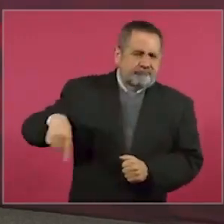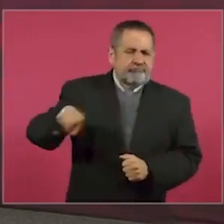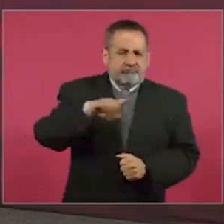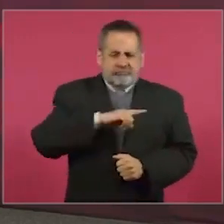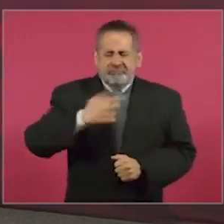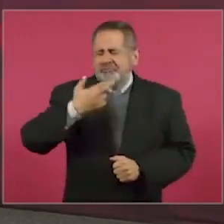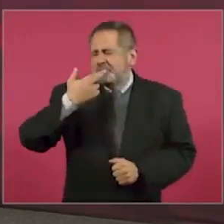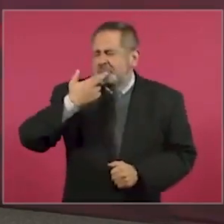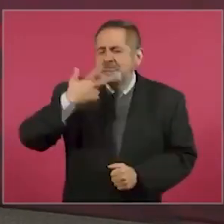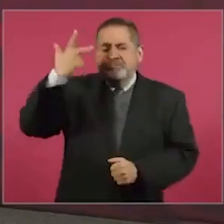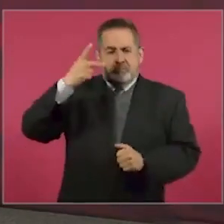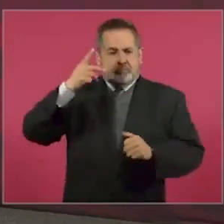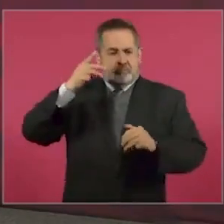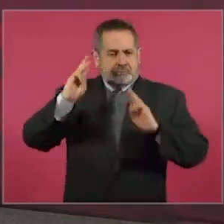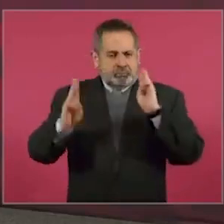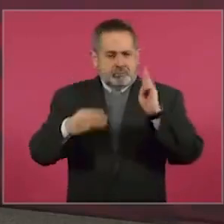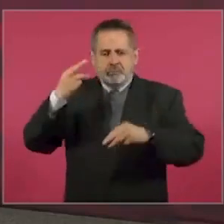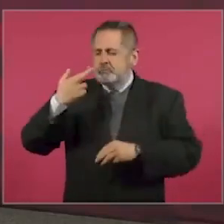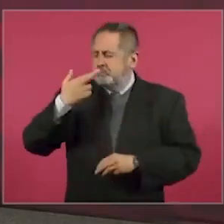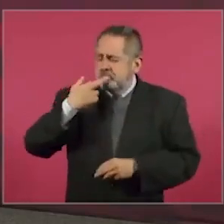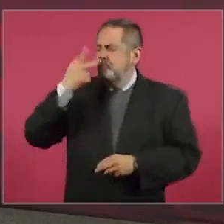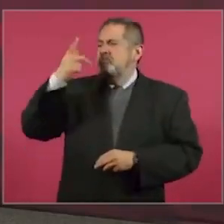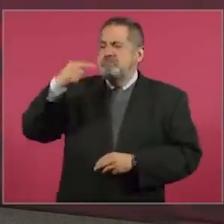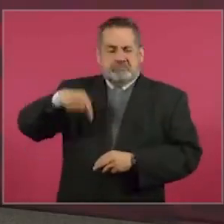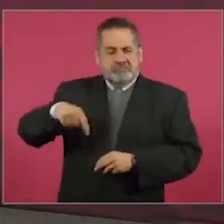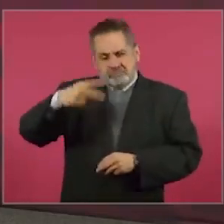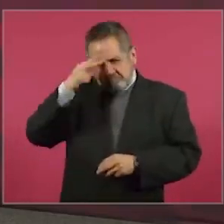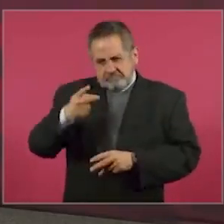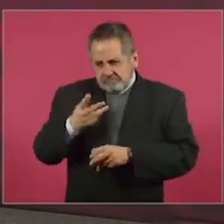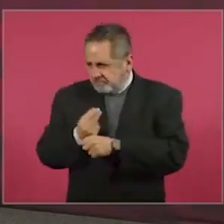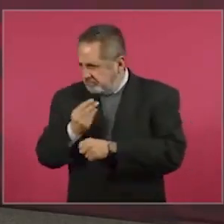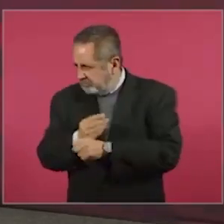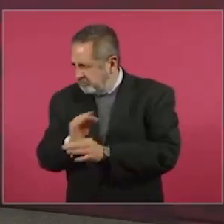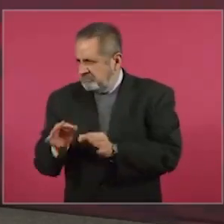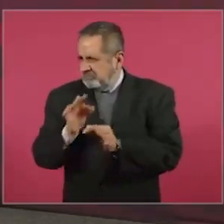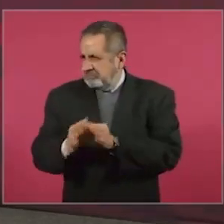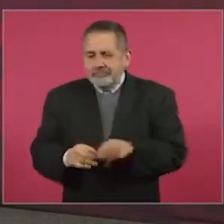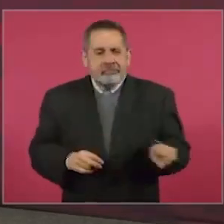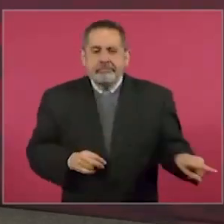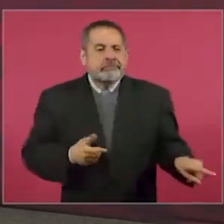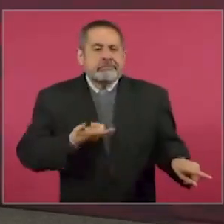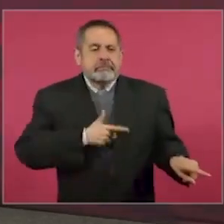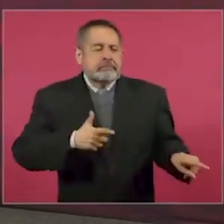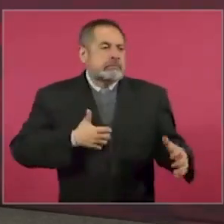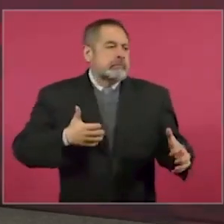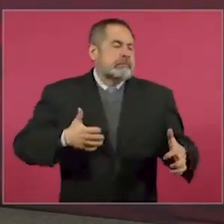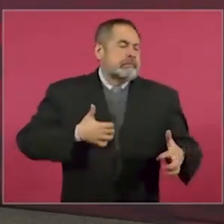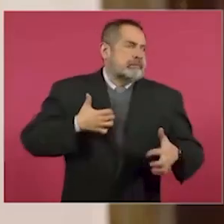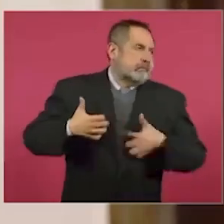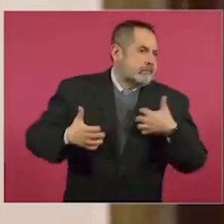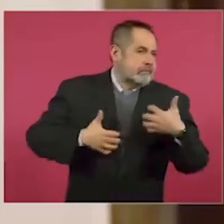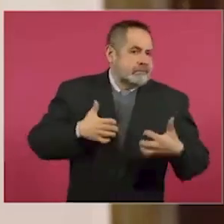el mejor del mundo, aunque no les guste a los